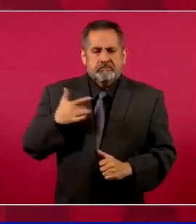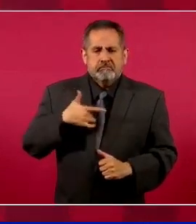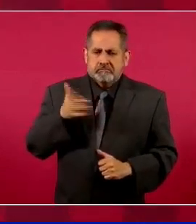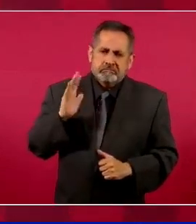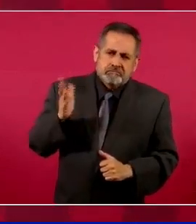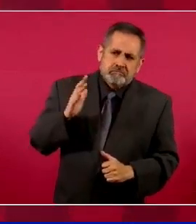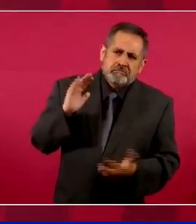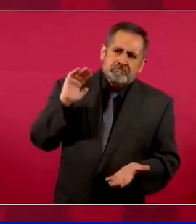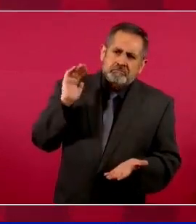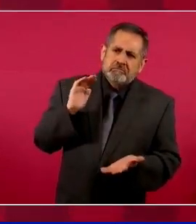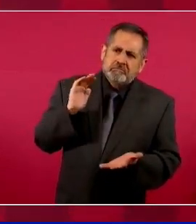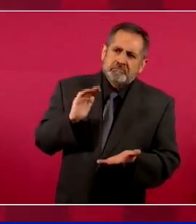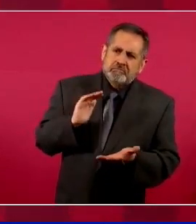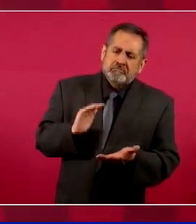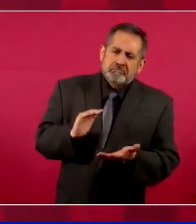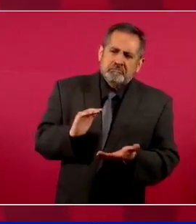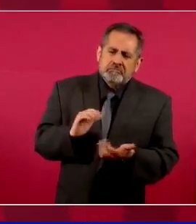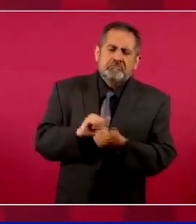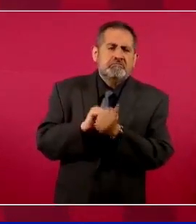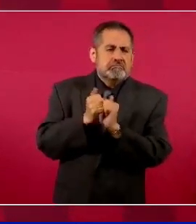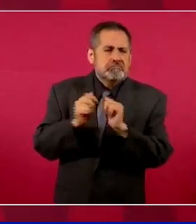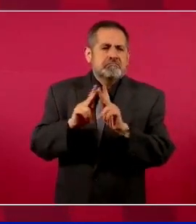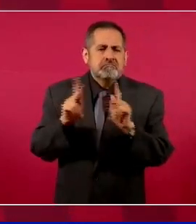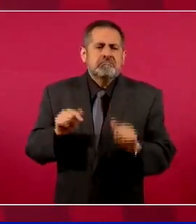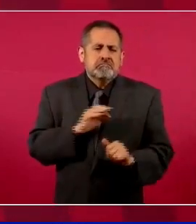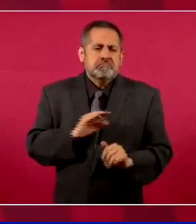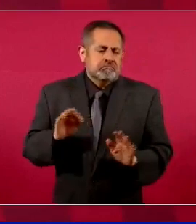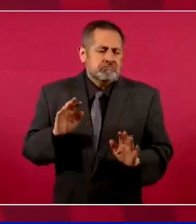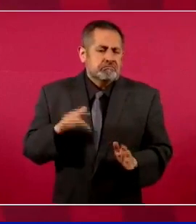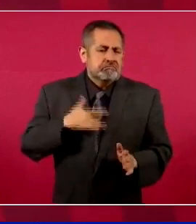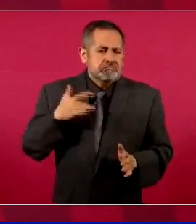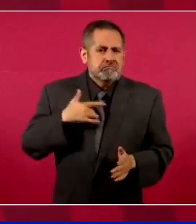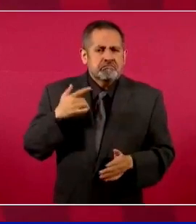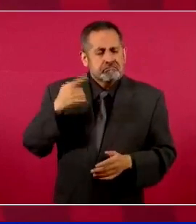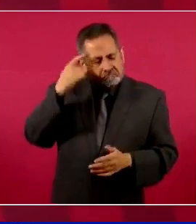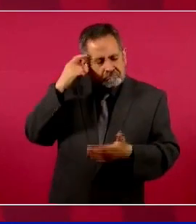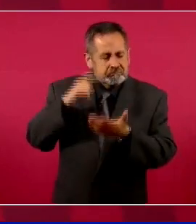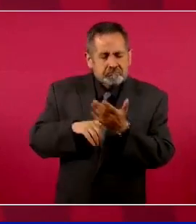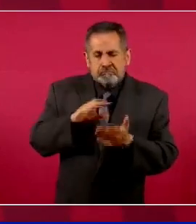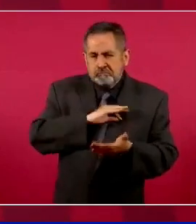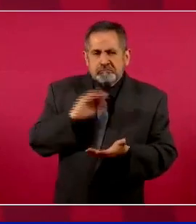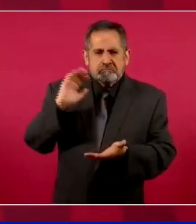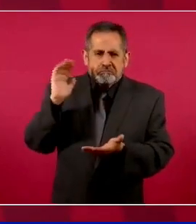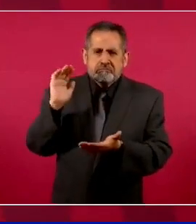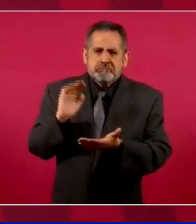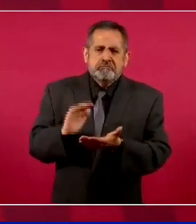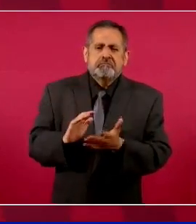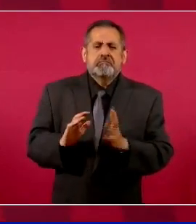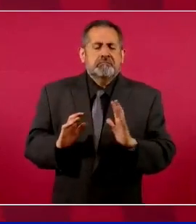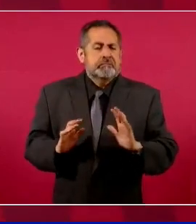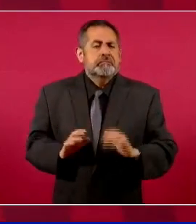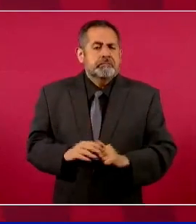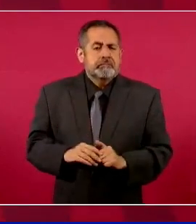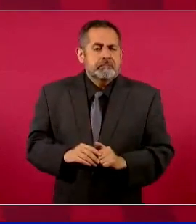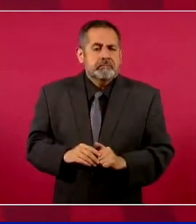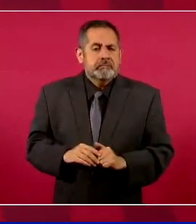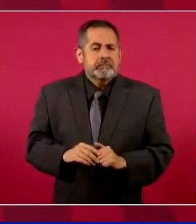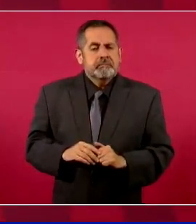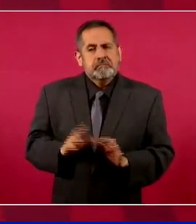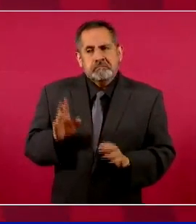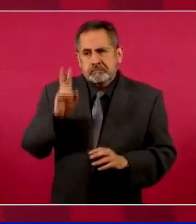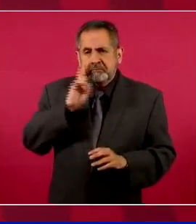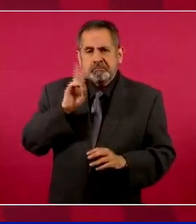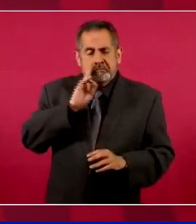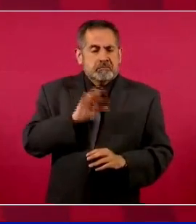va a ir descendiendo